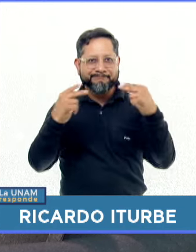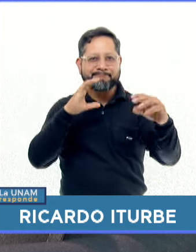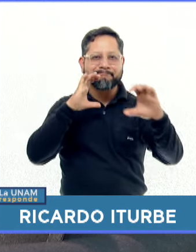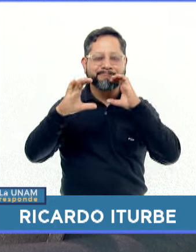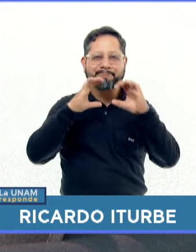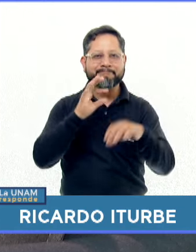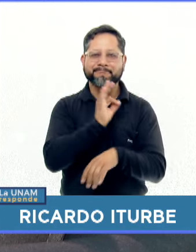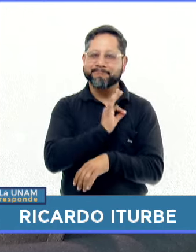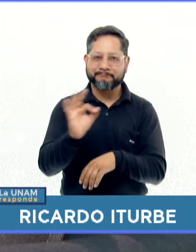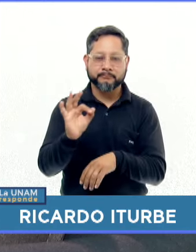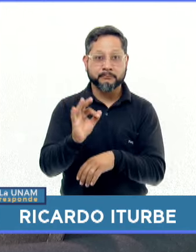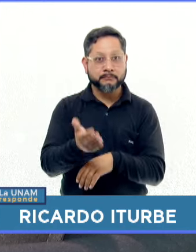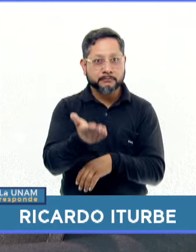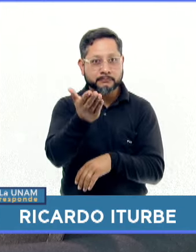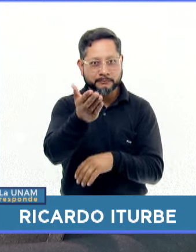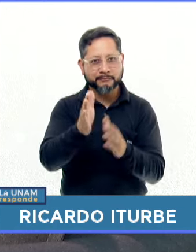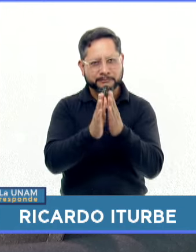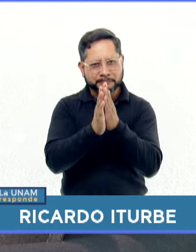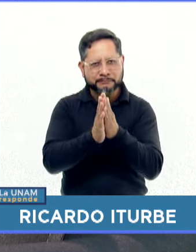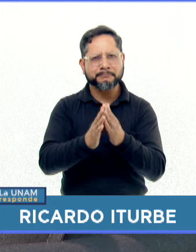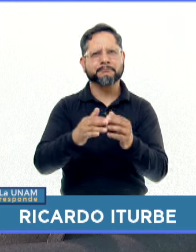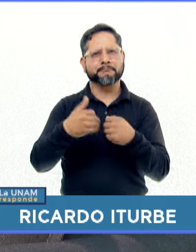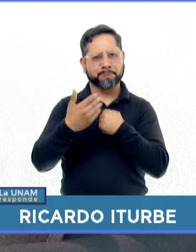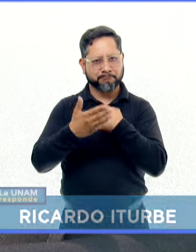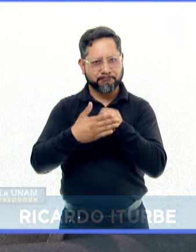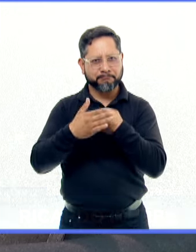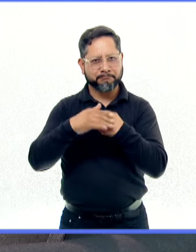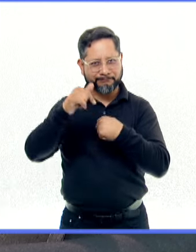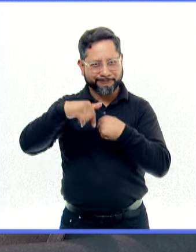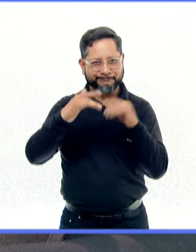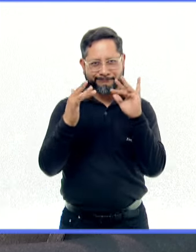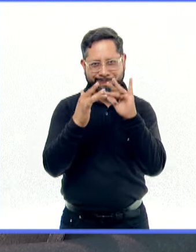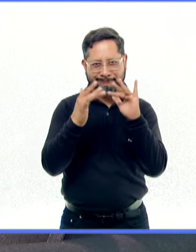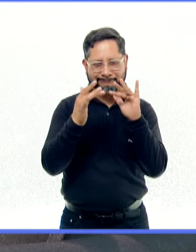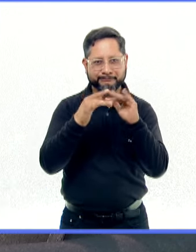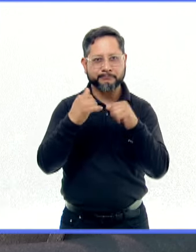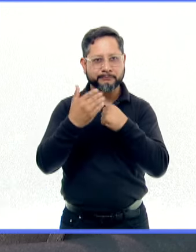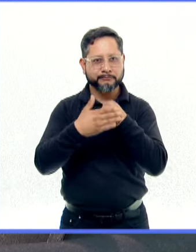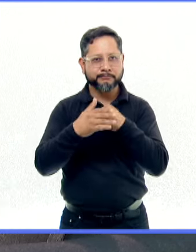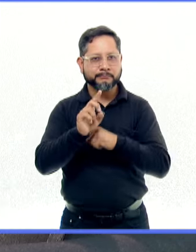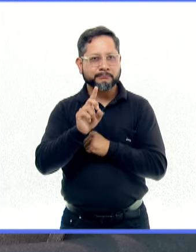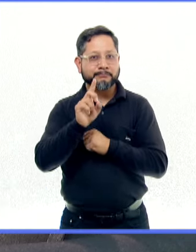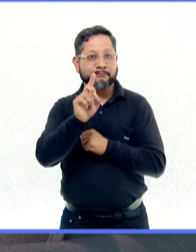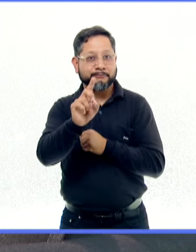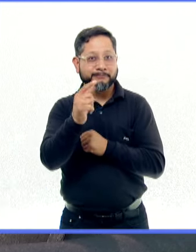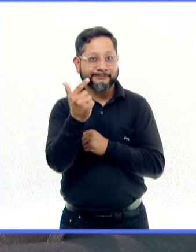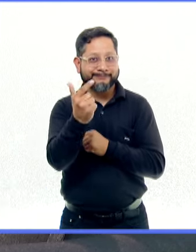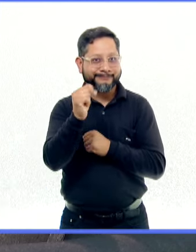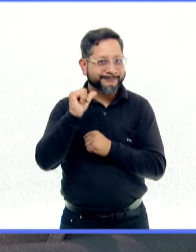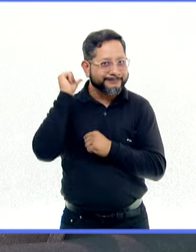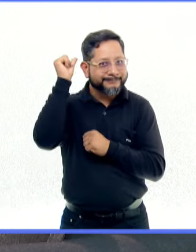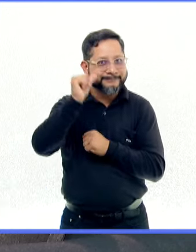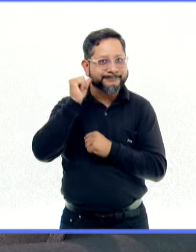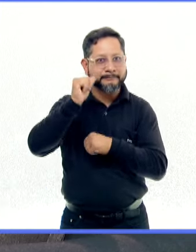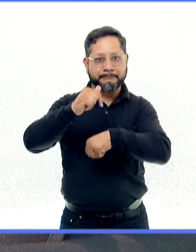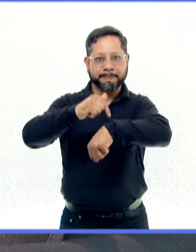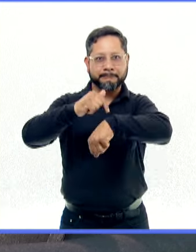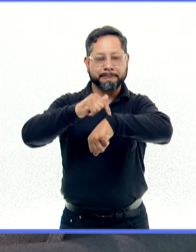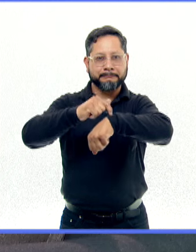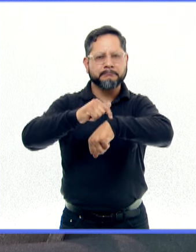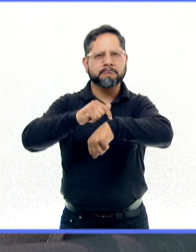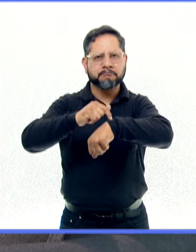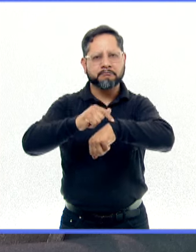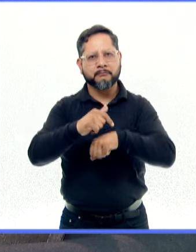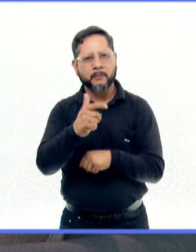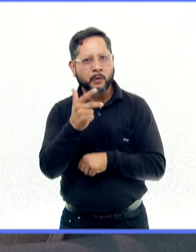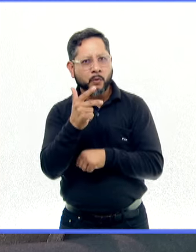e invitándolos a todos ustedes para que sintonicen nuestra señal aquí en TV UNAM el próximo domingo 7 de abril en punto de las 20